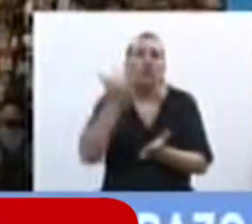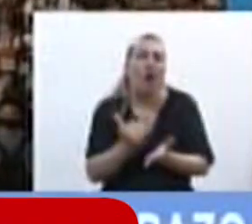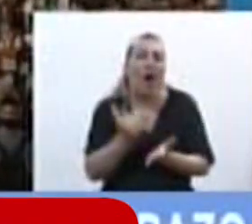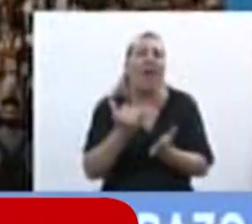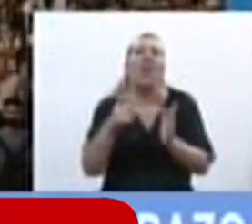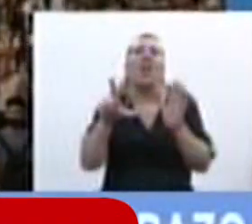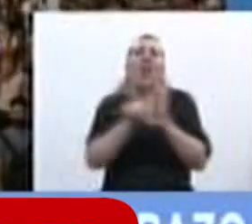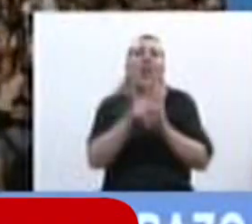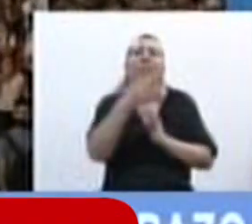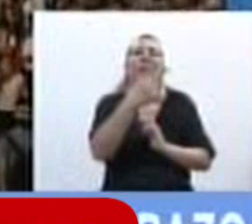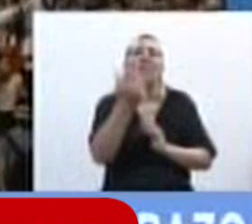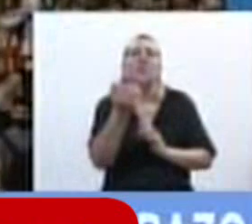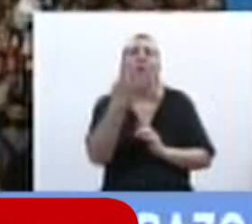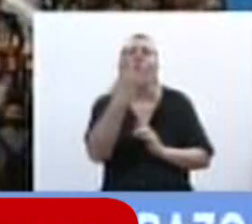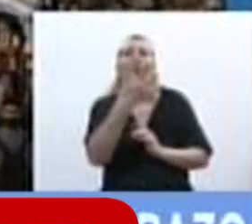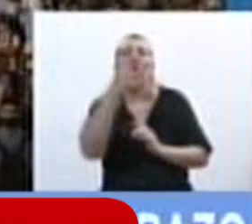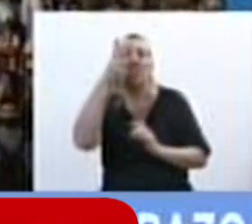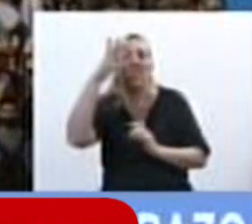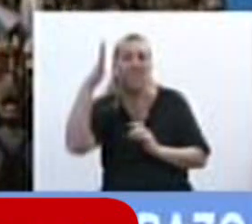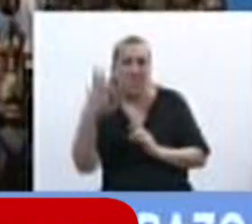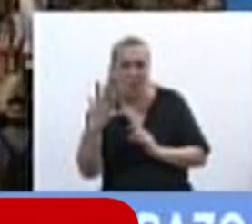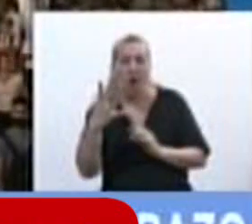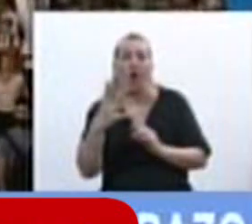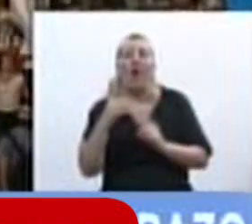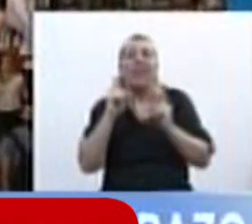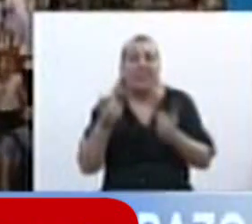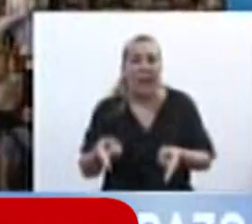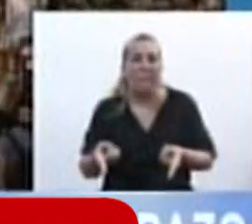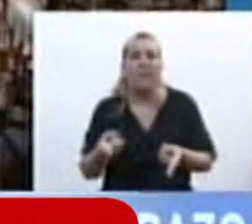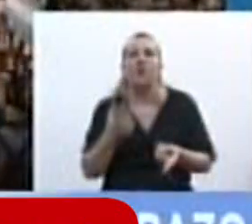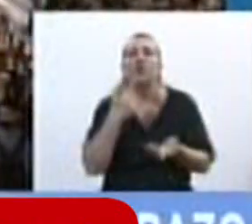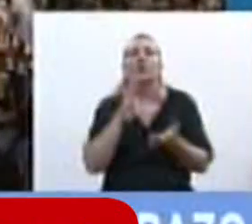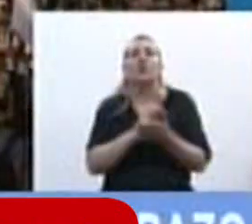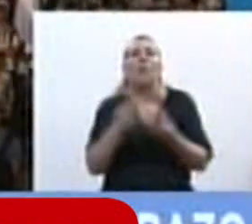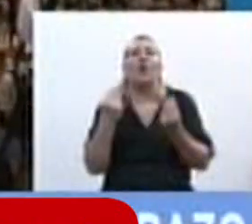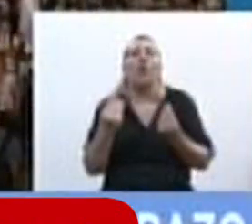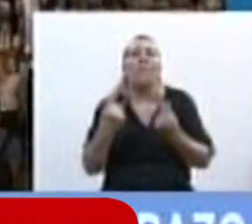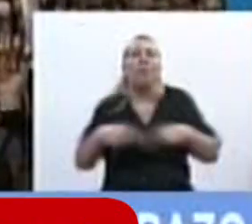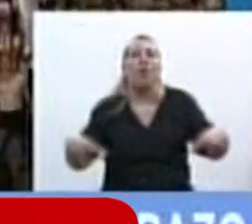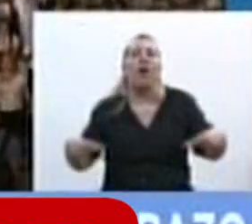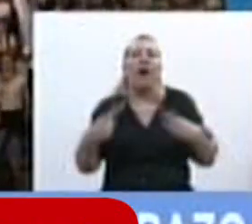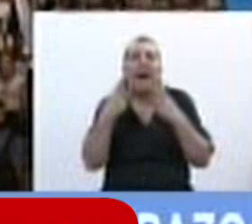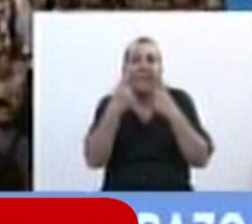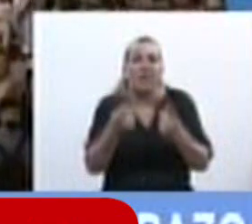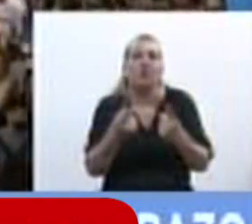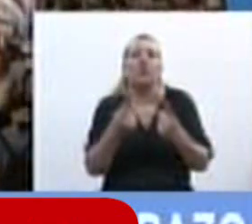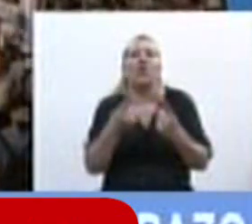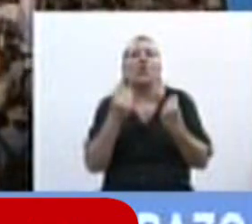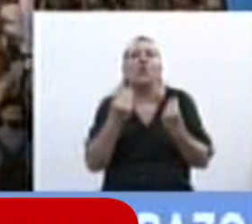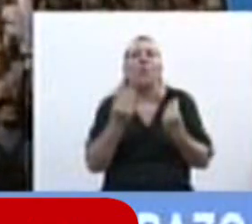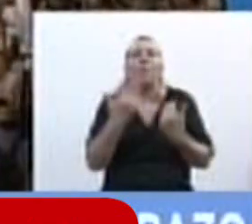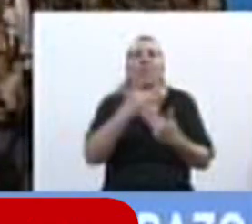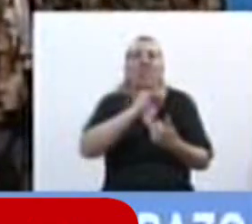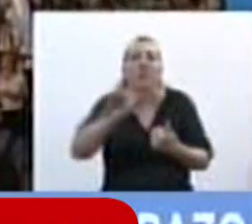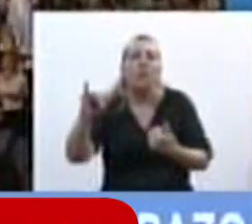en la ley 26.485 y en particular sobre los recursos de atención canales disponibles para realizar la